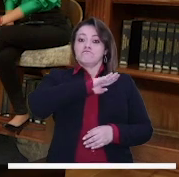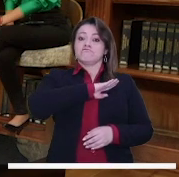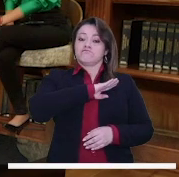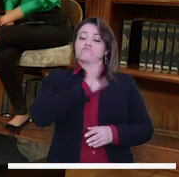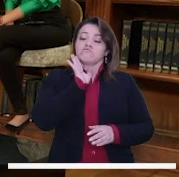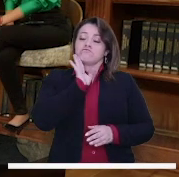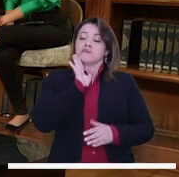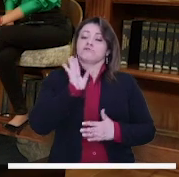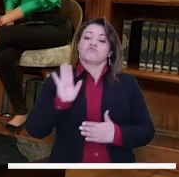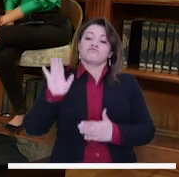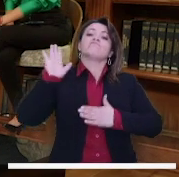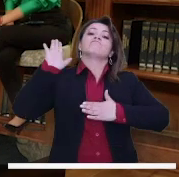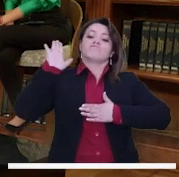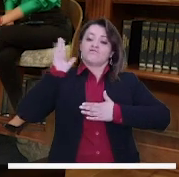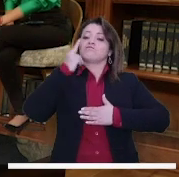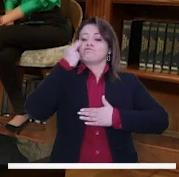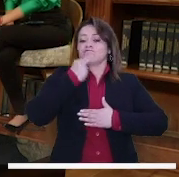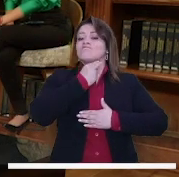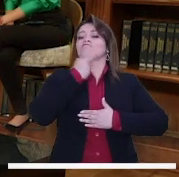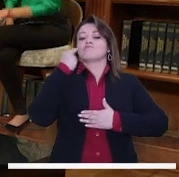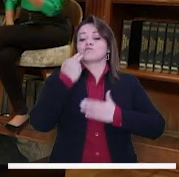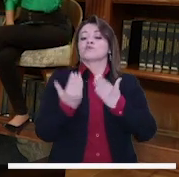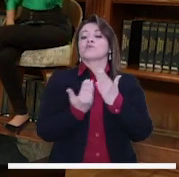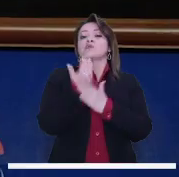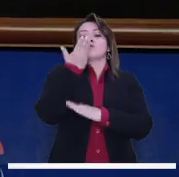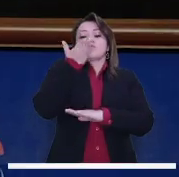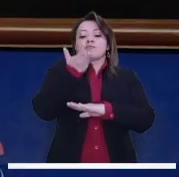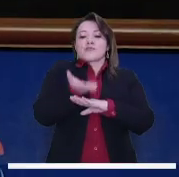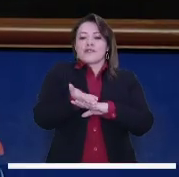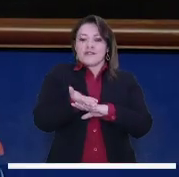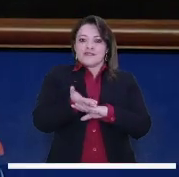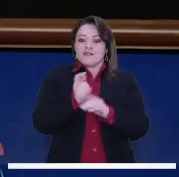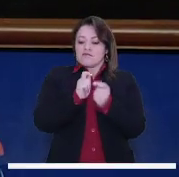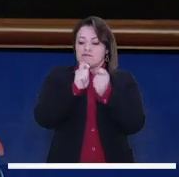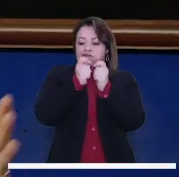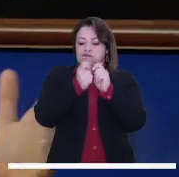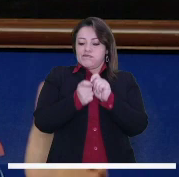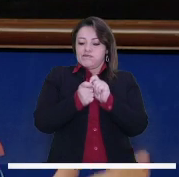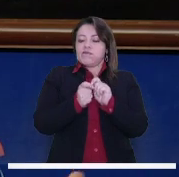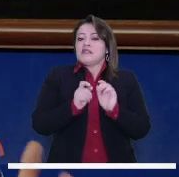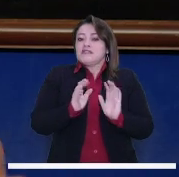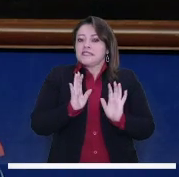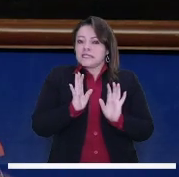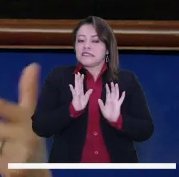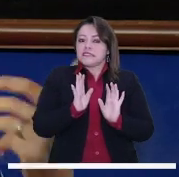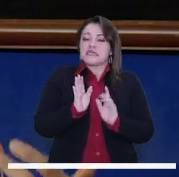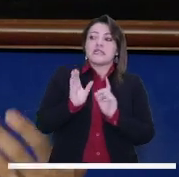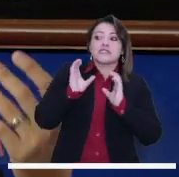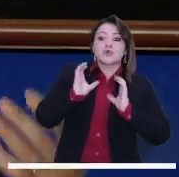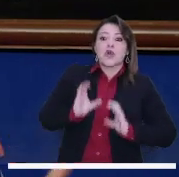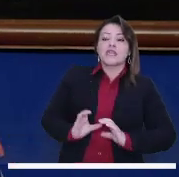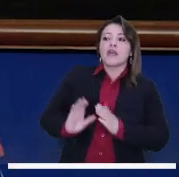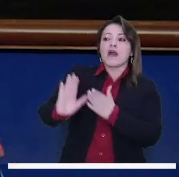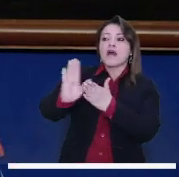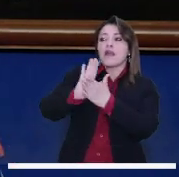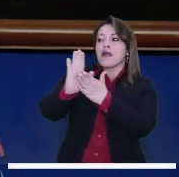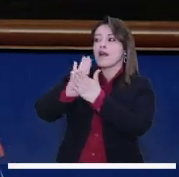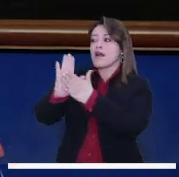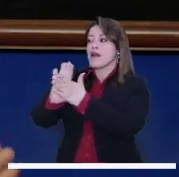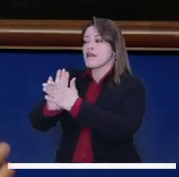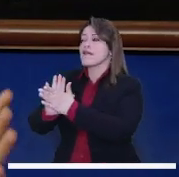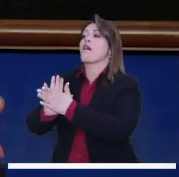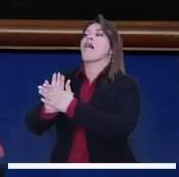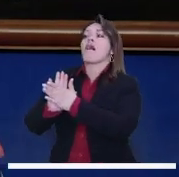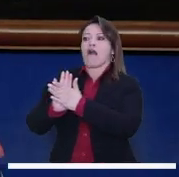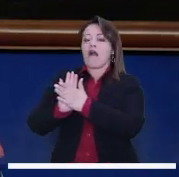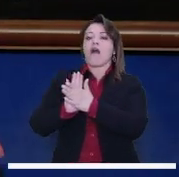comprometido a integrar dentro de una nueva propuesta o una propuesta modificada cosas que escuchó de la ciudadanía, de